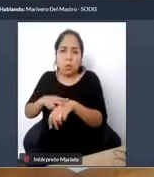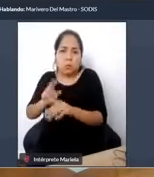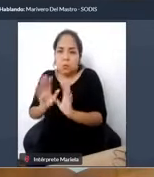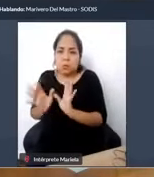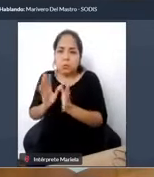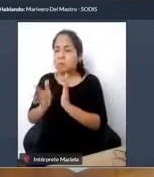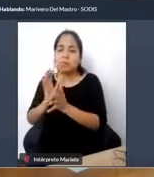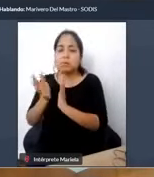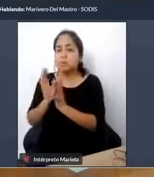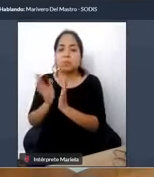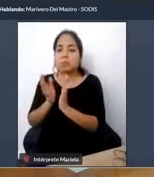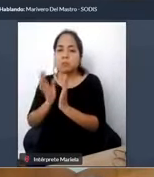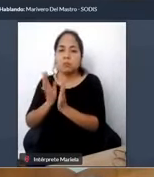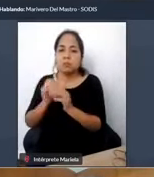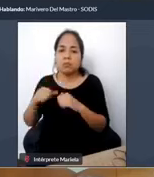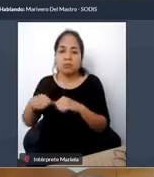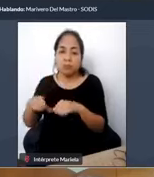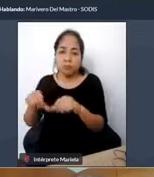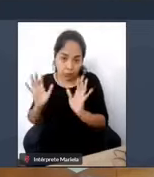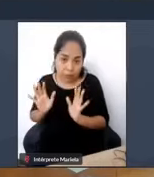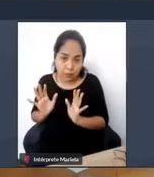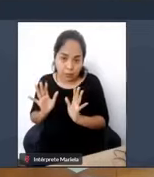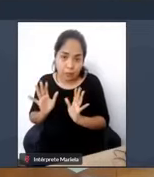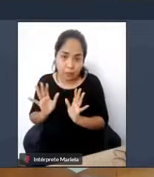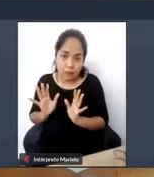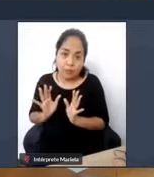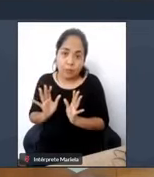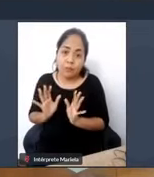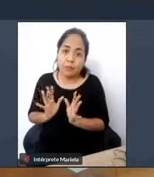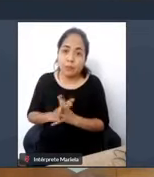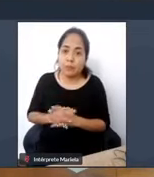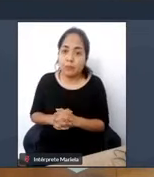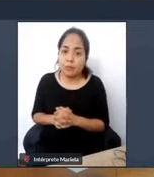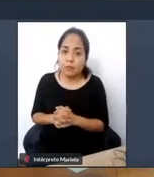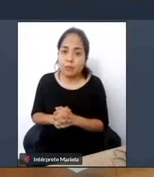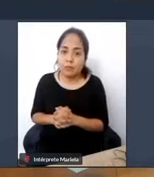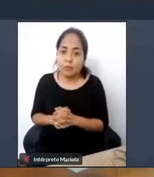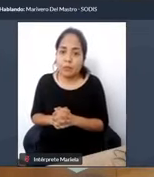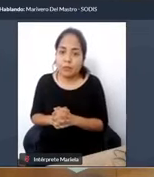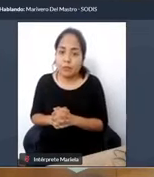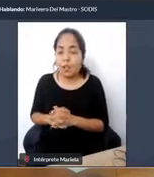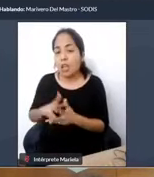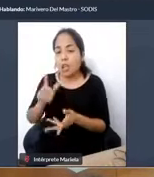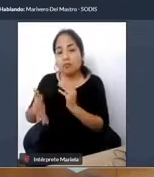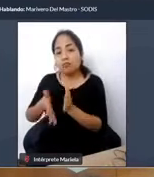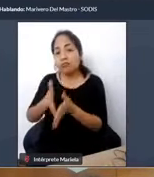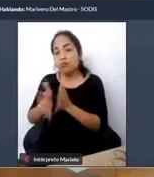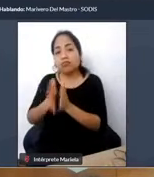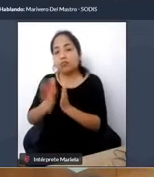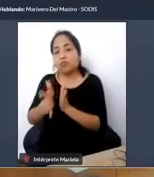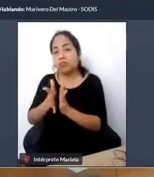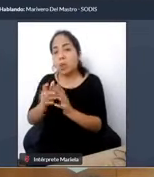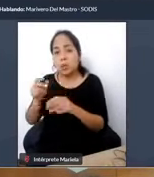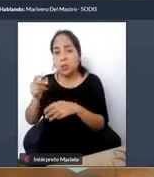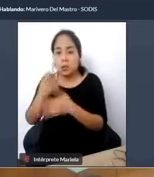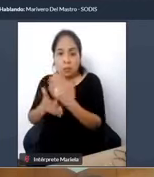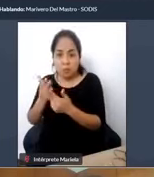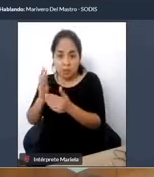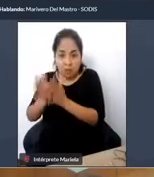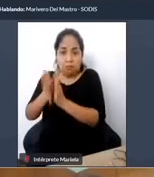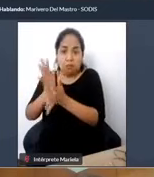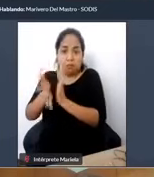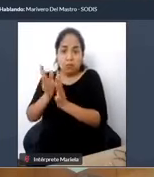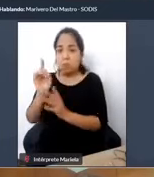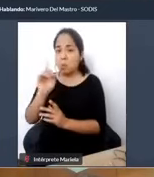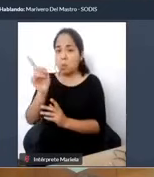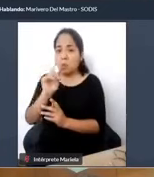tendrían propiamente, en ese contexto por lo menos, no estarían en una situación de discapacidad. Entonces, es importante partir de